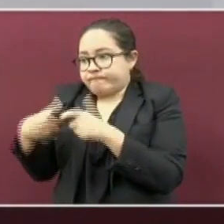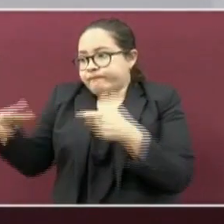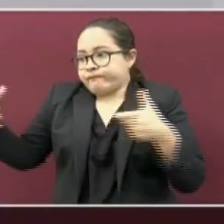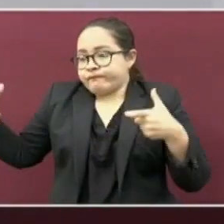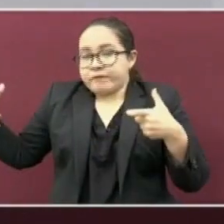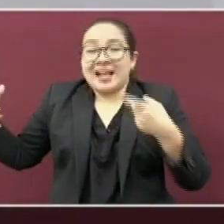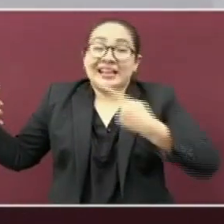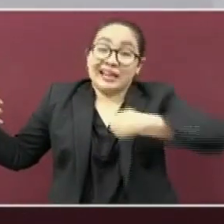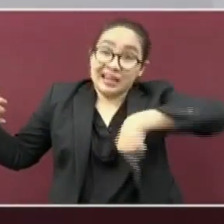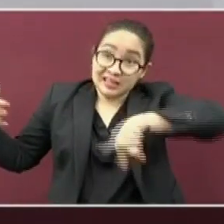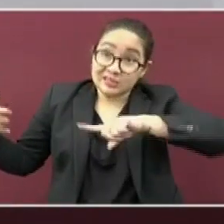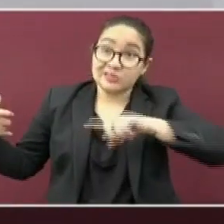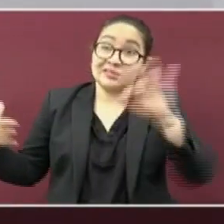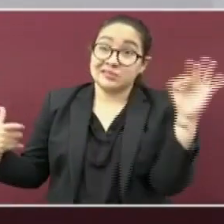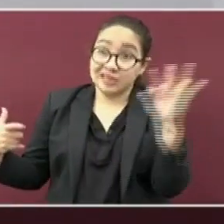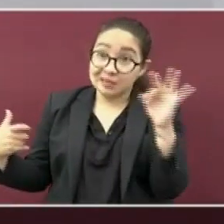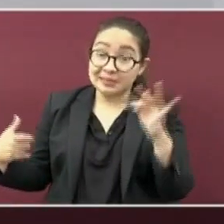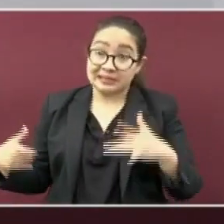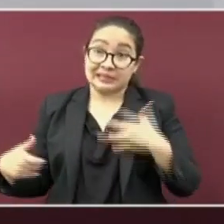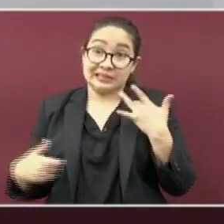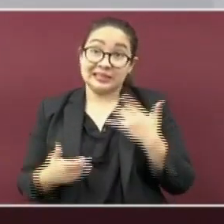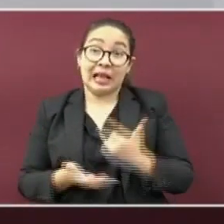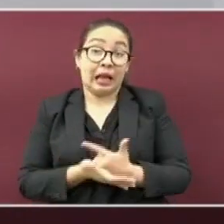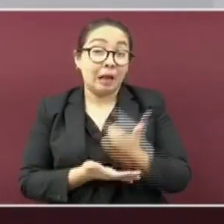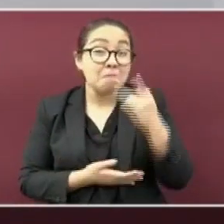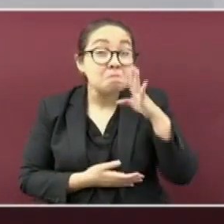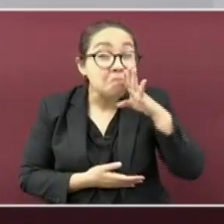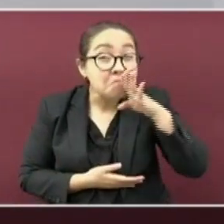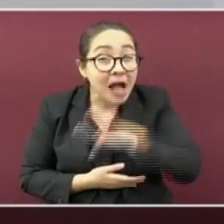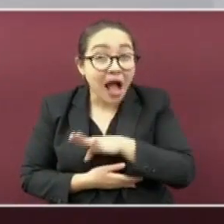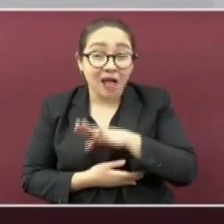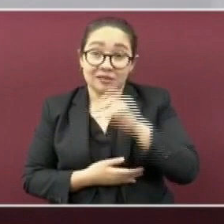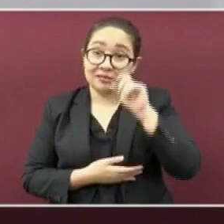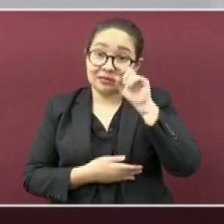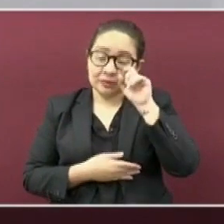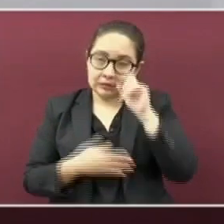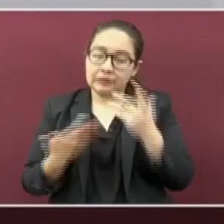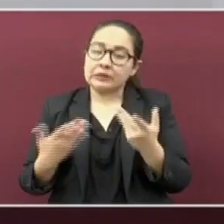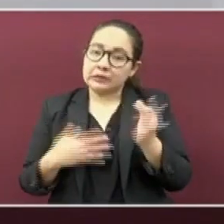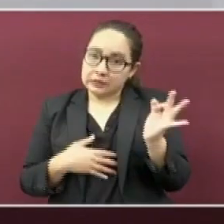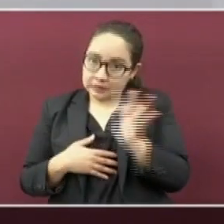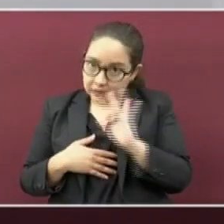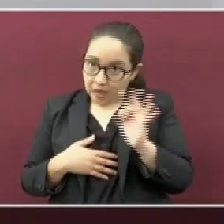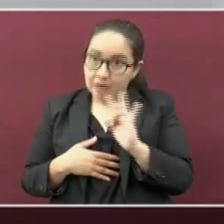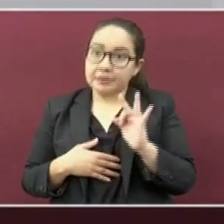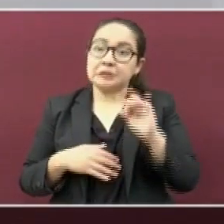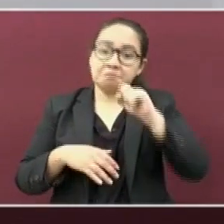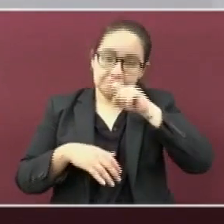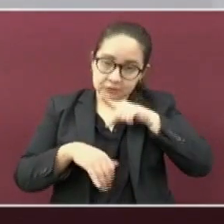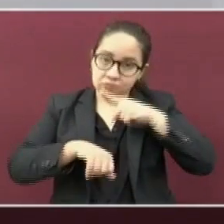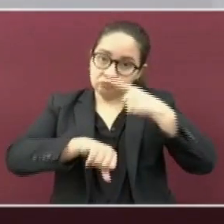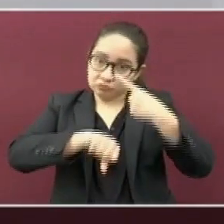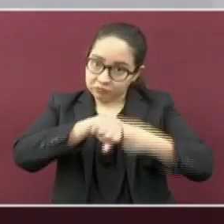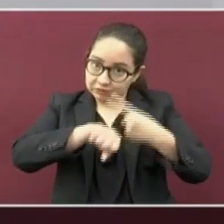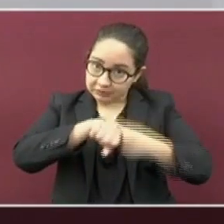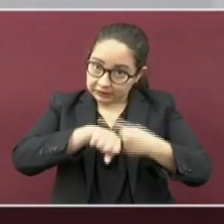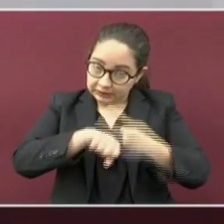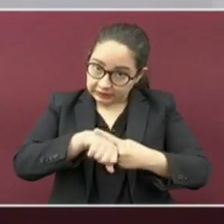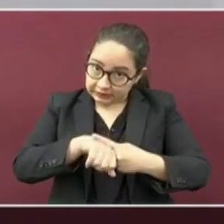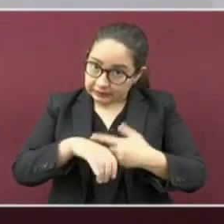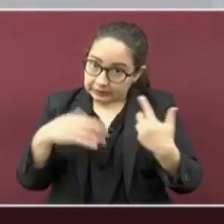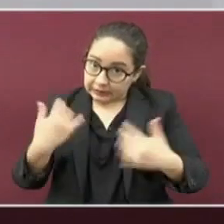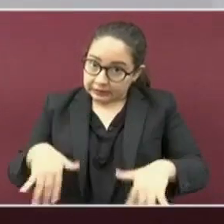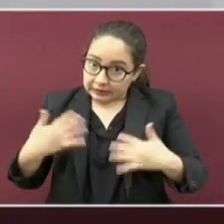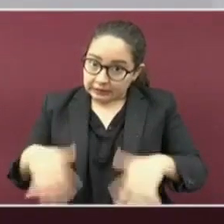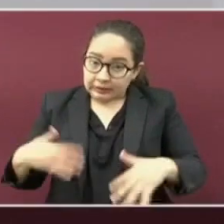pueden llegar a provocar síntomas graves y por consecuencia, una enfermedad también grave, y